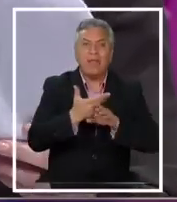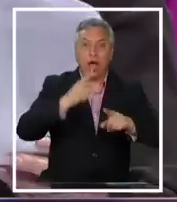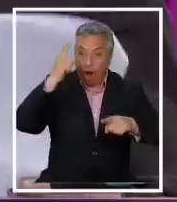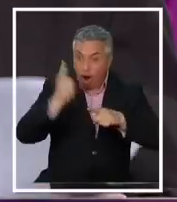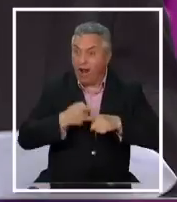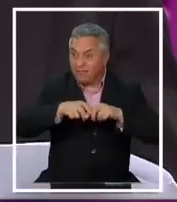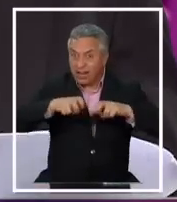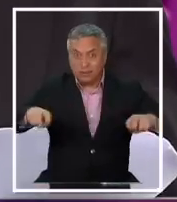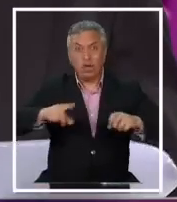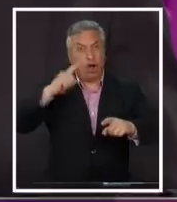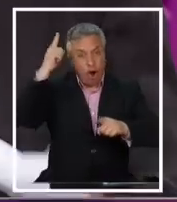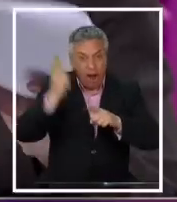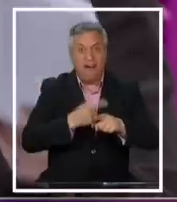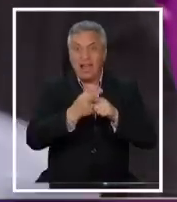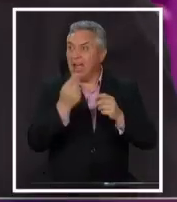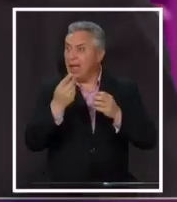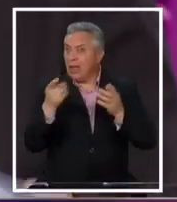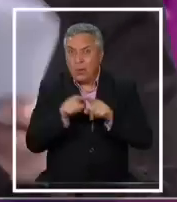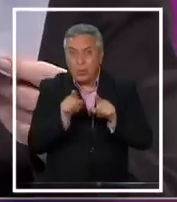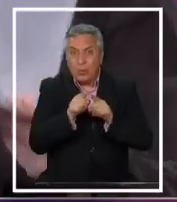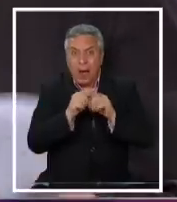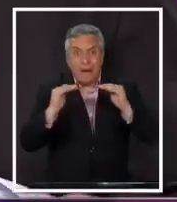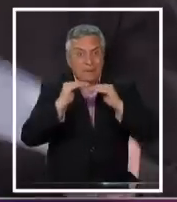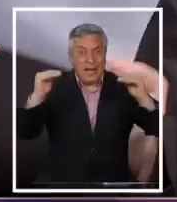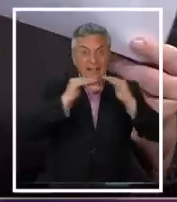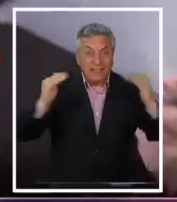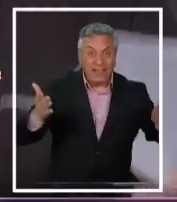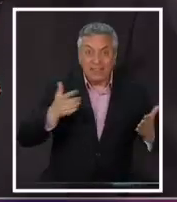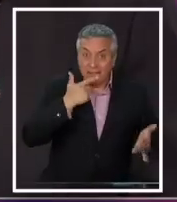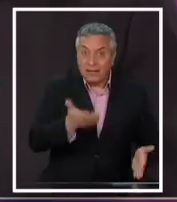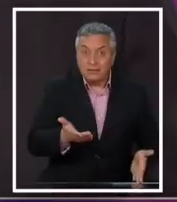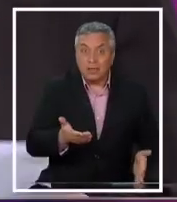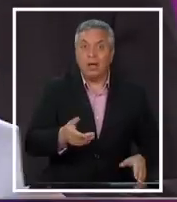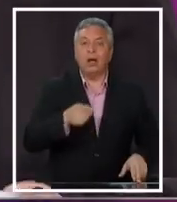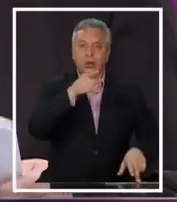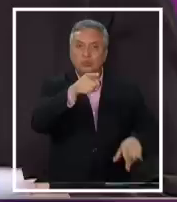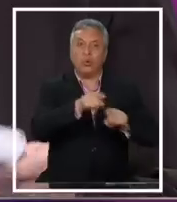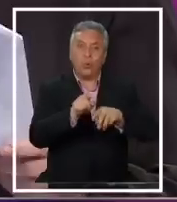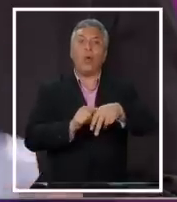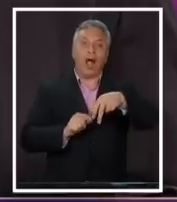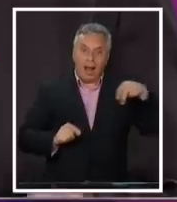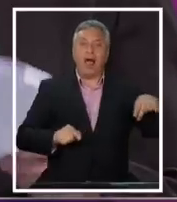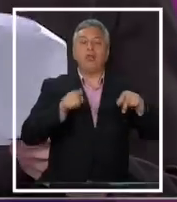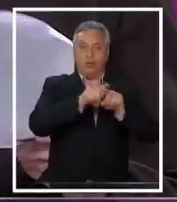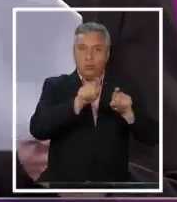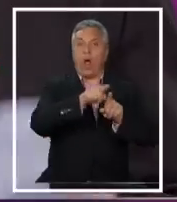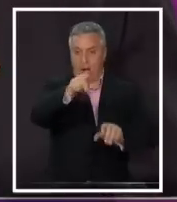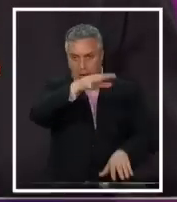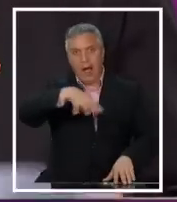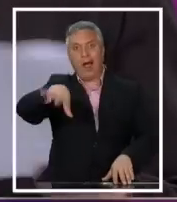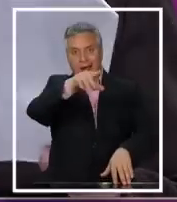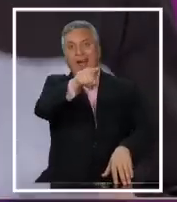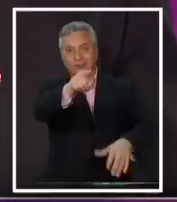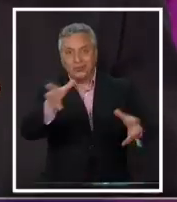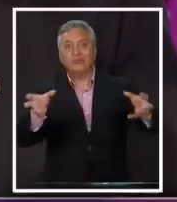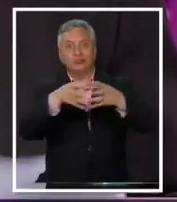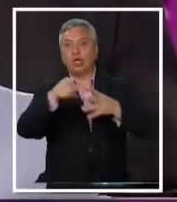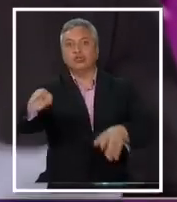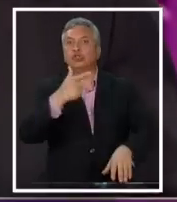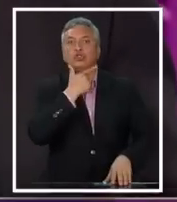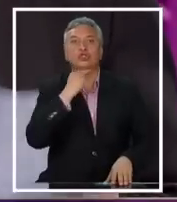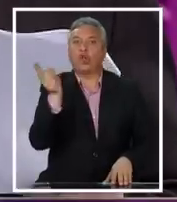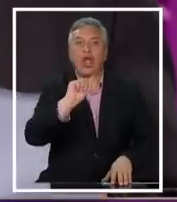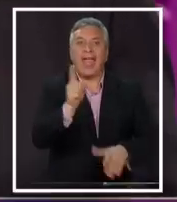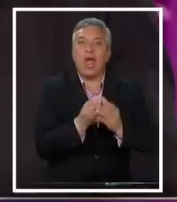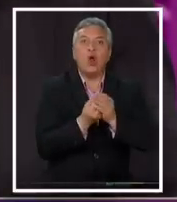escaños, vuelta con la estupidez de la paridad. Entonces, cuando tú estás de ese lado, también estás haciéndote parte de esta gente que no quiere